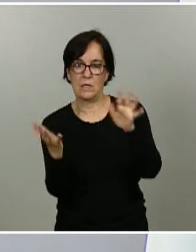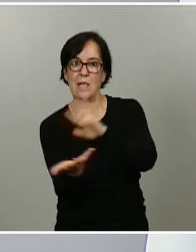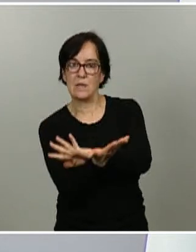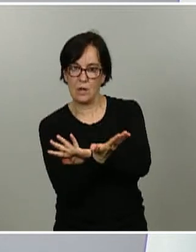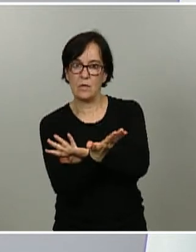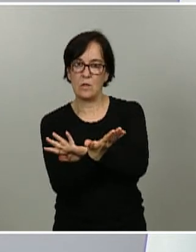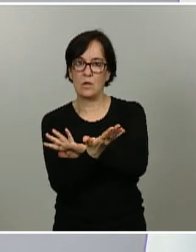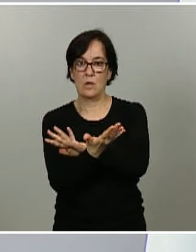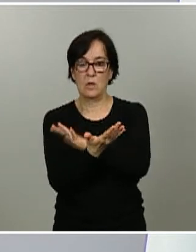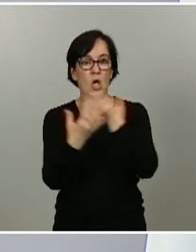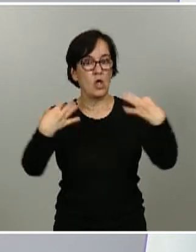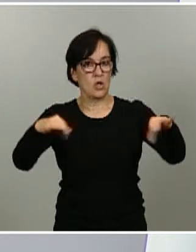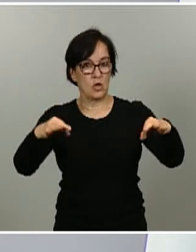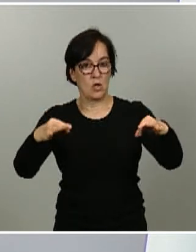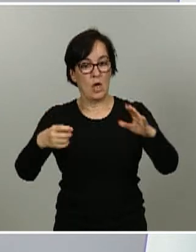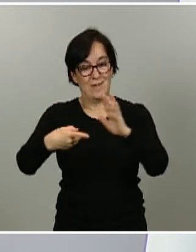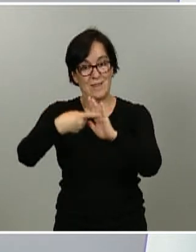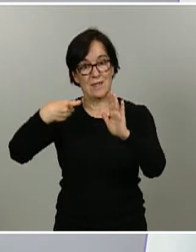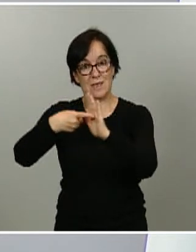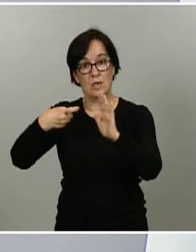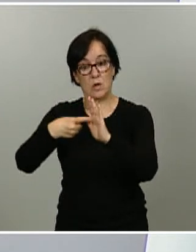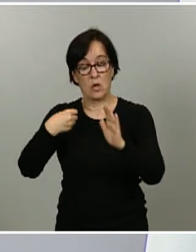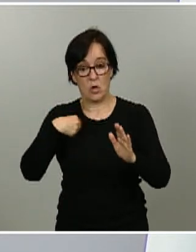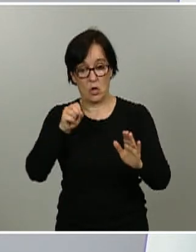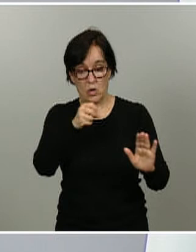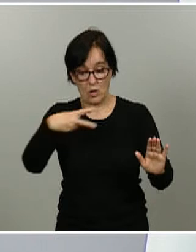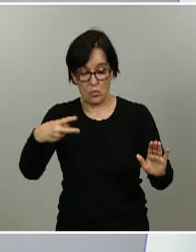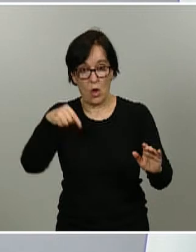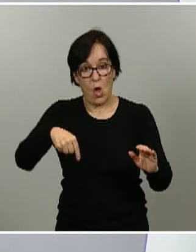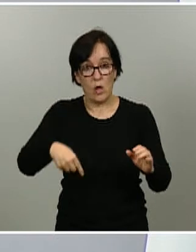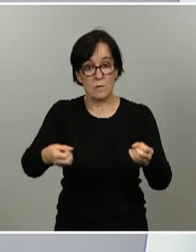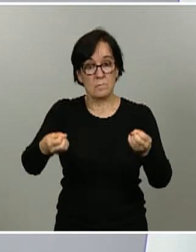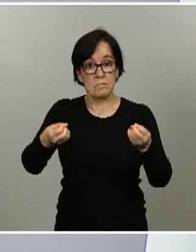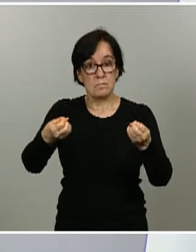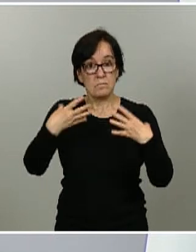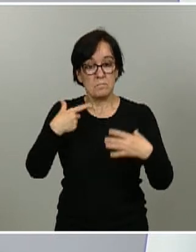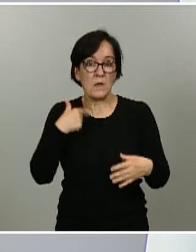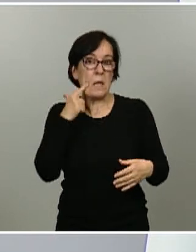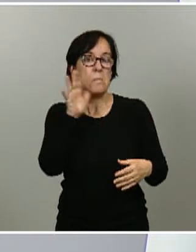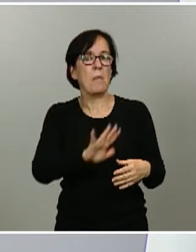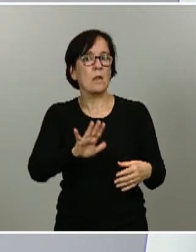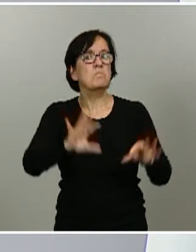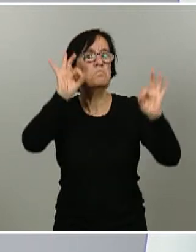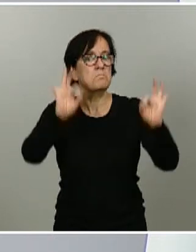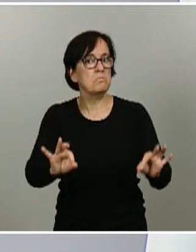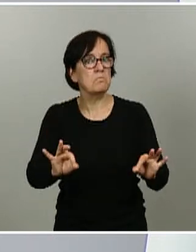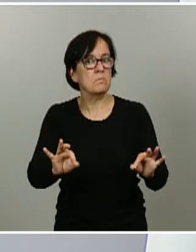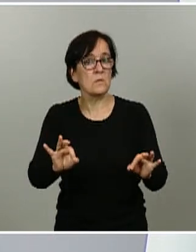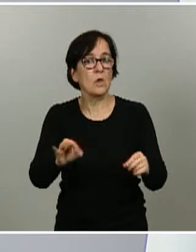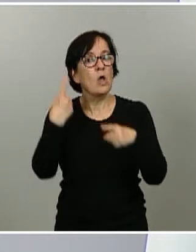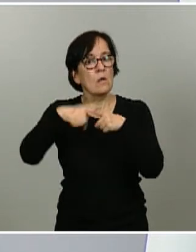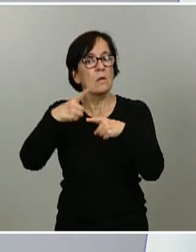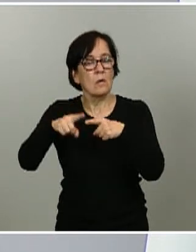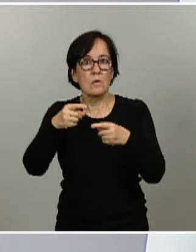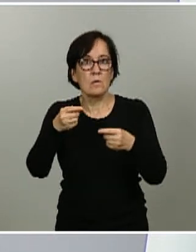normalidad del plan de desescalado yo creo que los resultados que hemos conocido hoy me parece que confirman que este es el camino correcto y en el vamos a